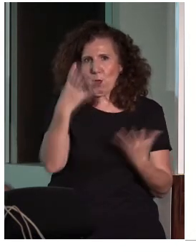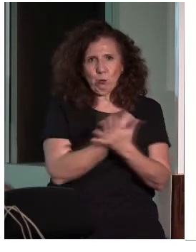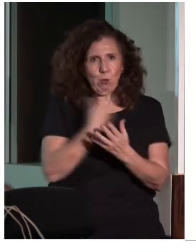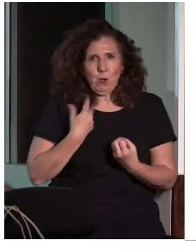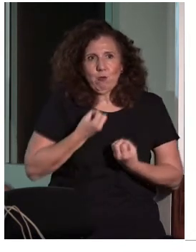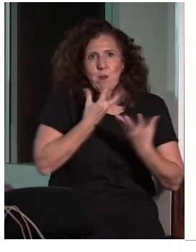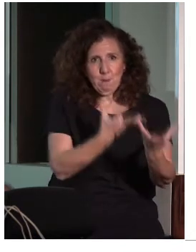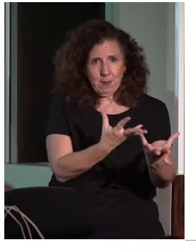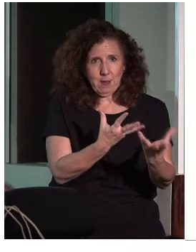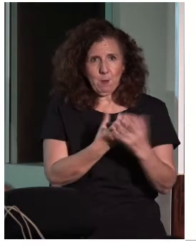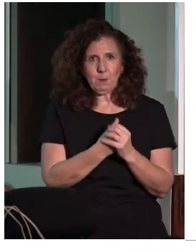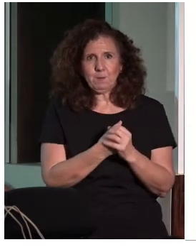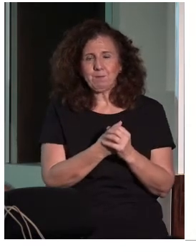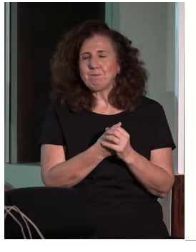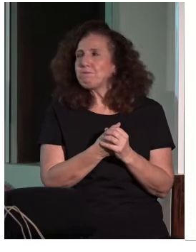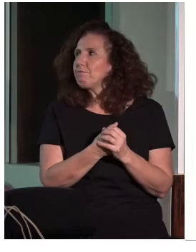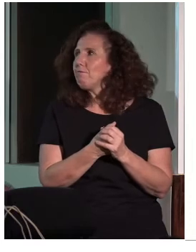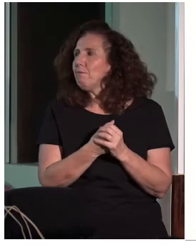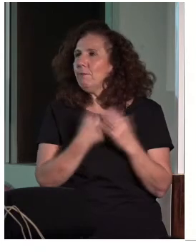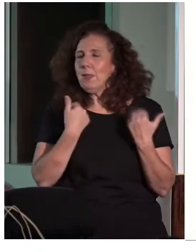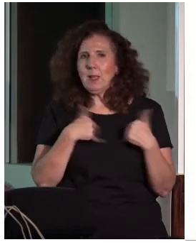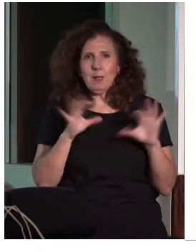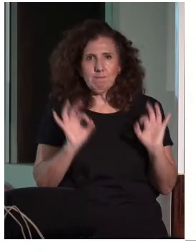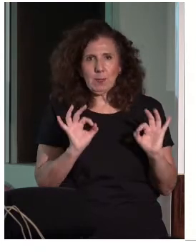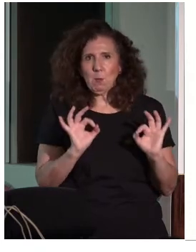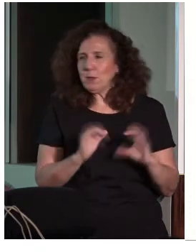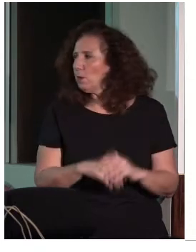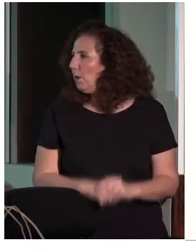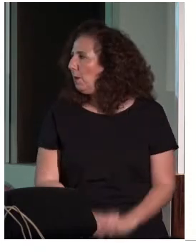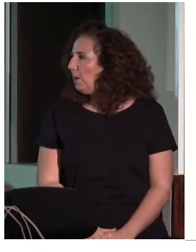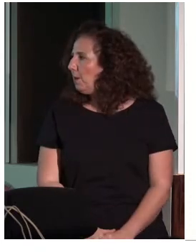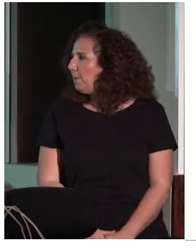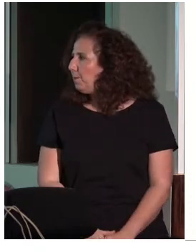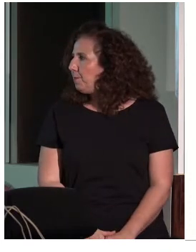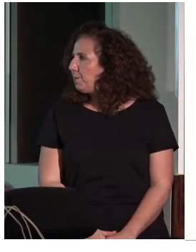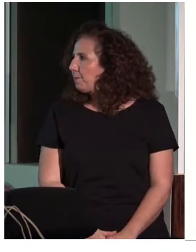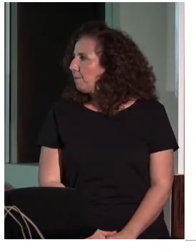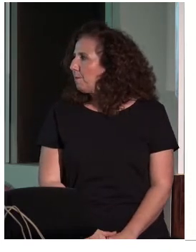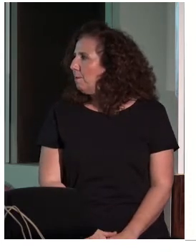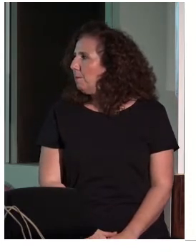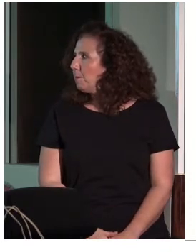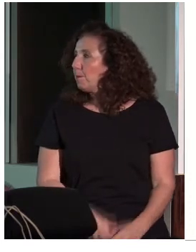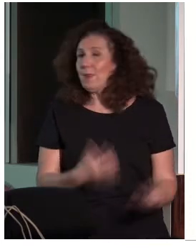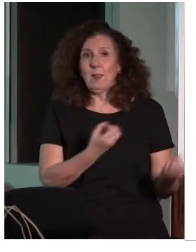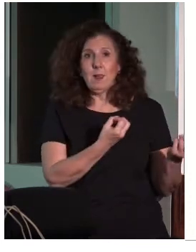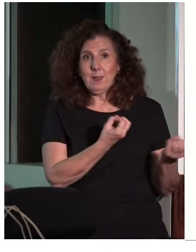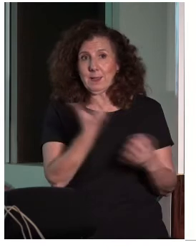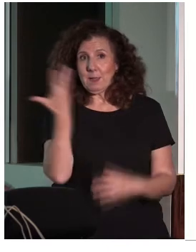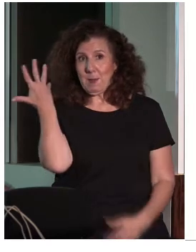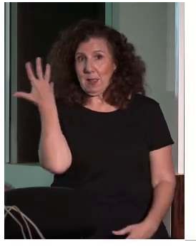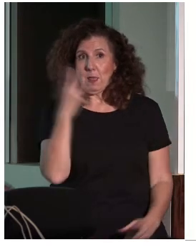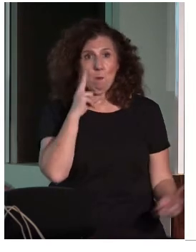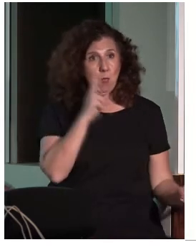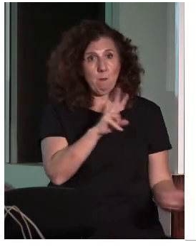Bueno, llegado a este punto, en esta transparencia se les indica que hay